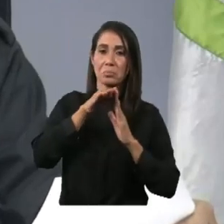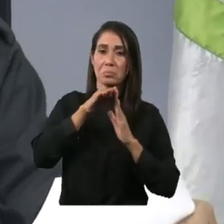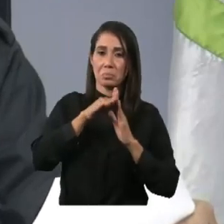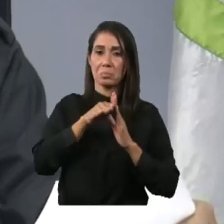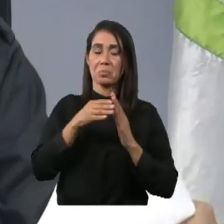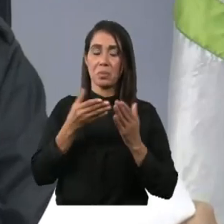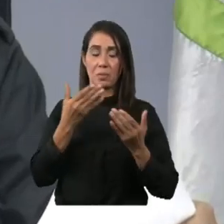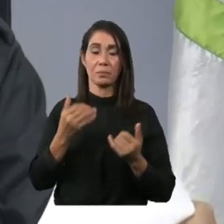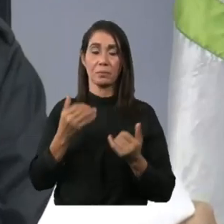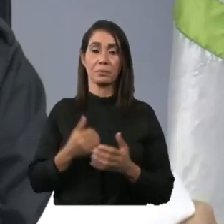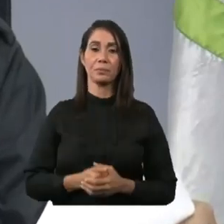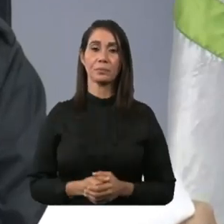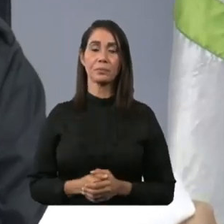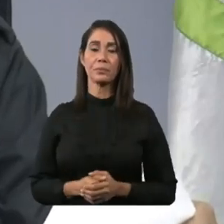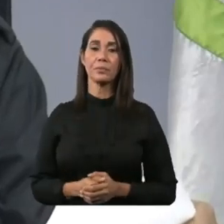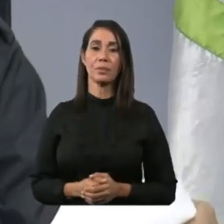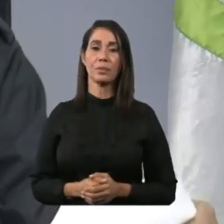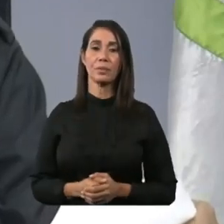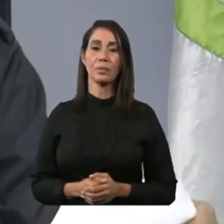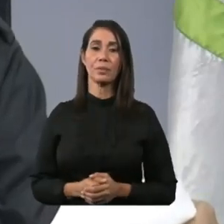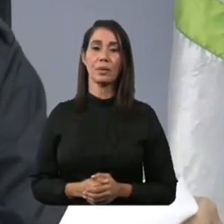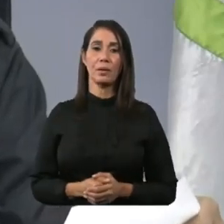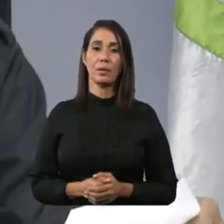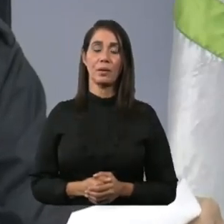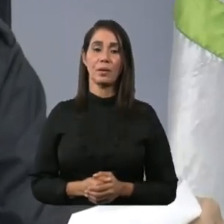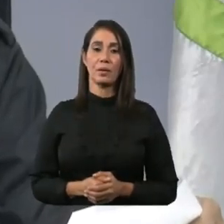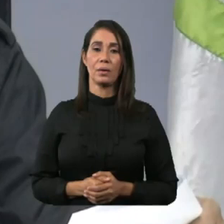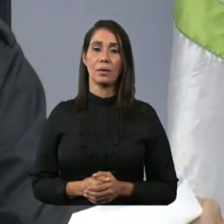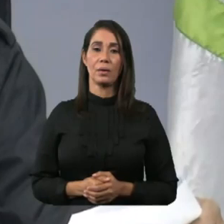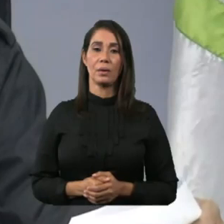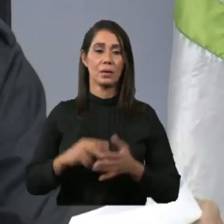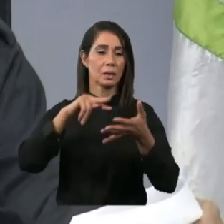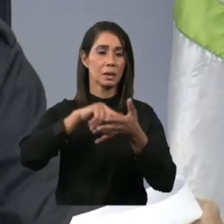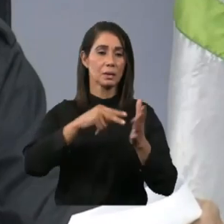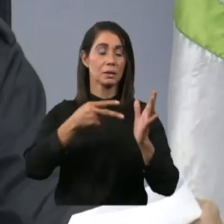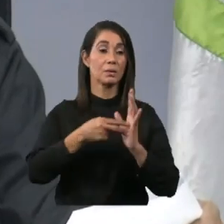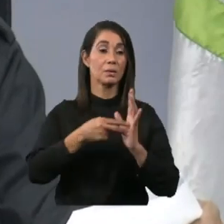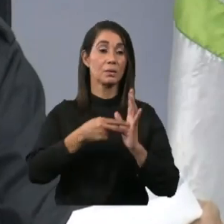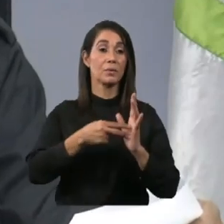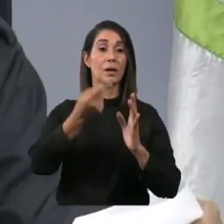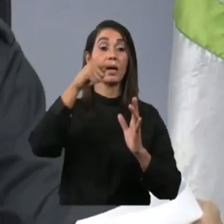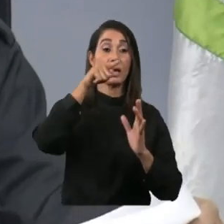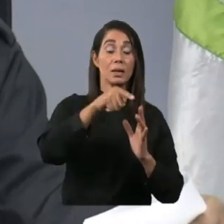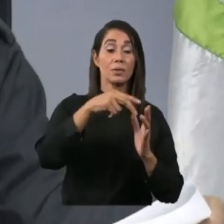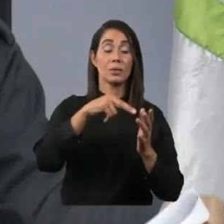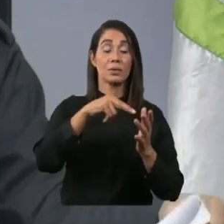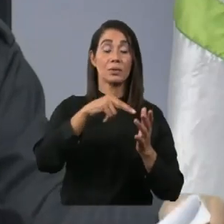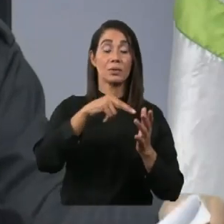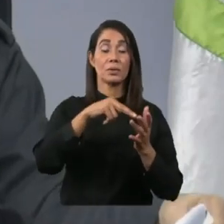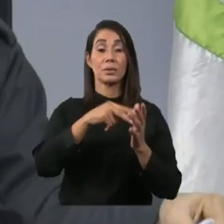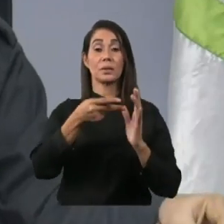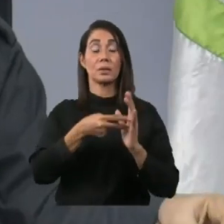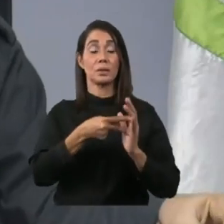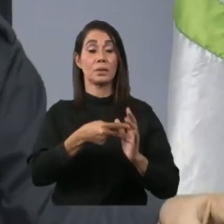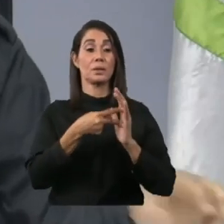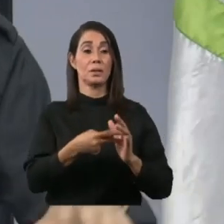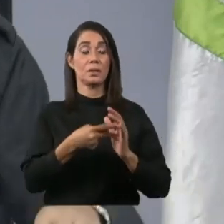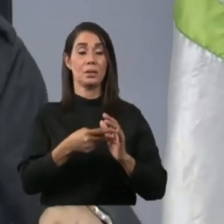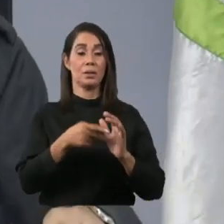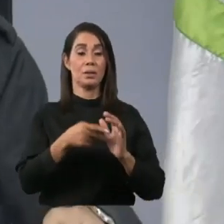encontramos. Eso se debe a este proceso de intervención que estaba por encima de